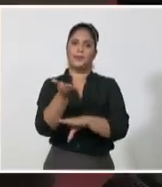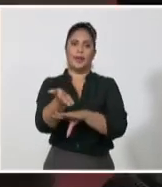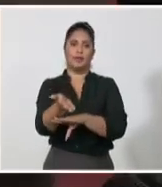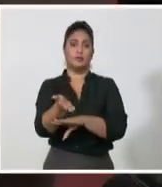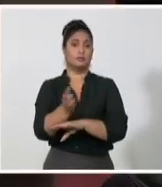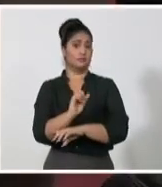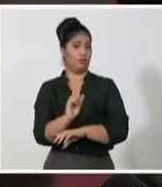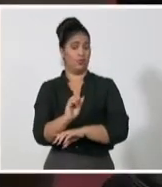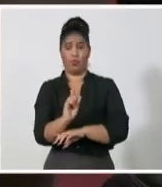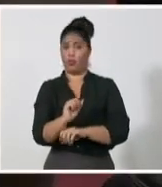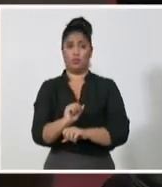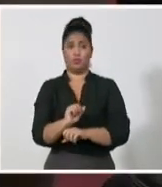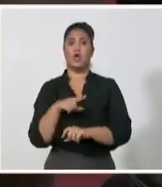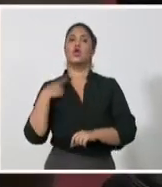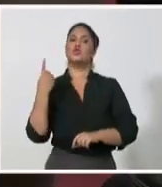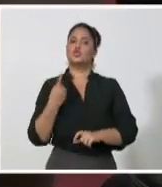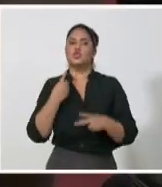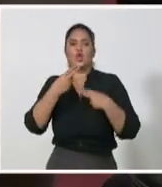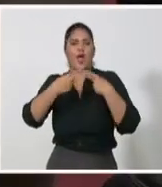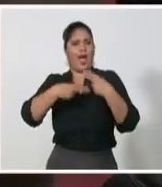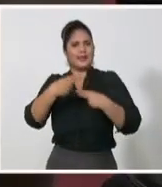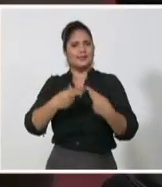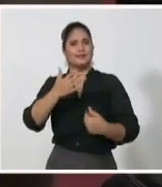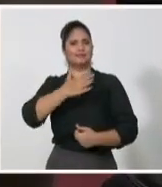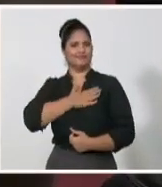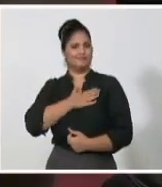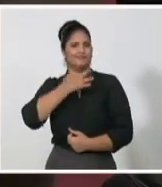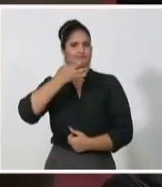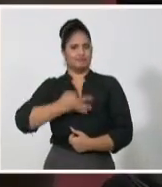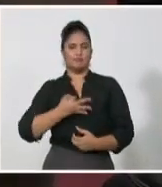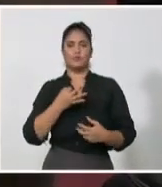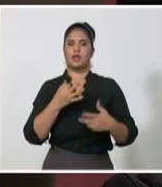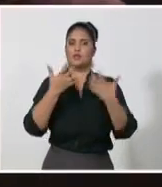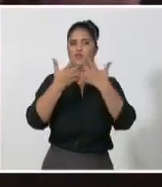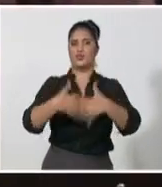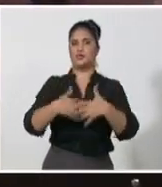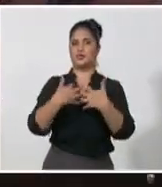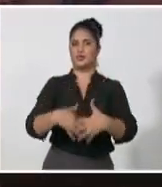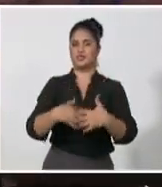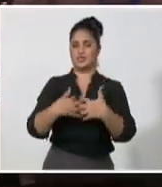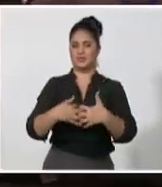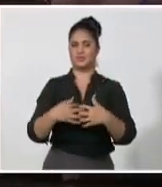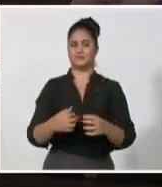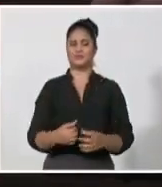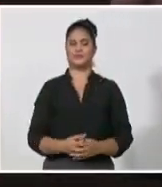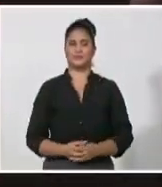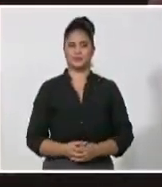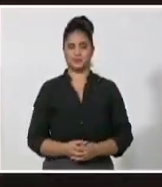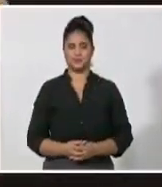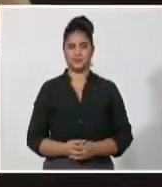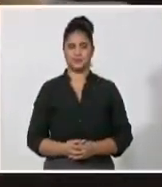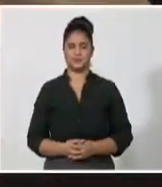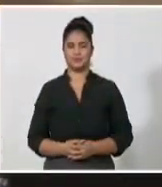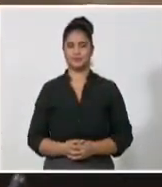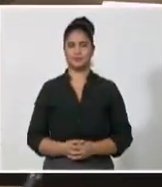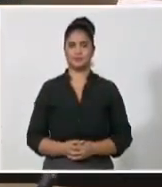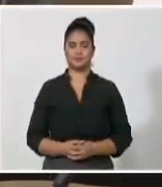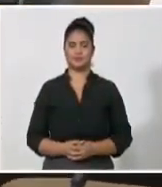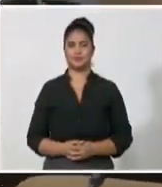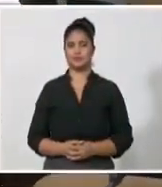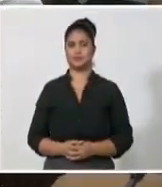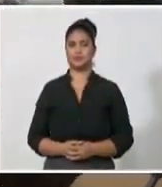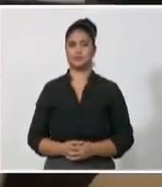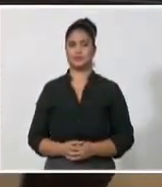viceprimera ministra Inés María Chapman, a referencia al informe central, dijo que dio en la diana de los problemas que tenemos, a la vez que